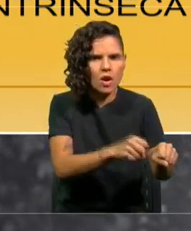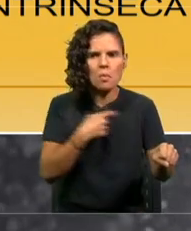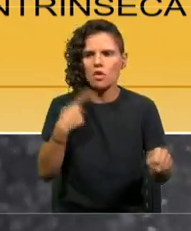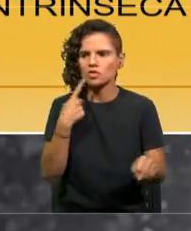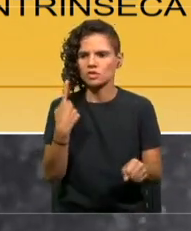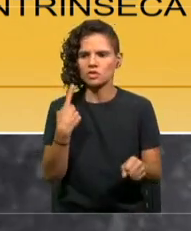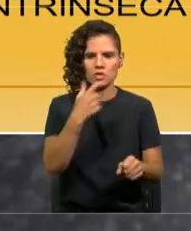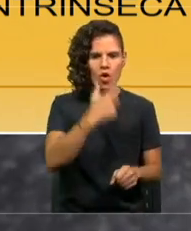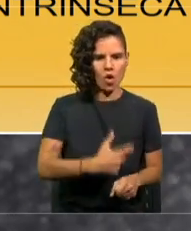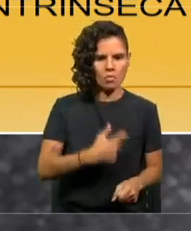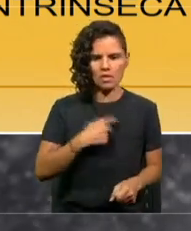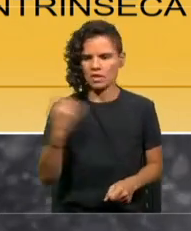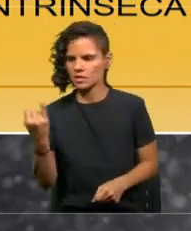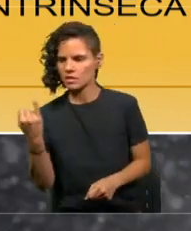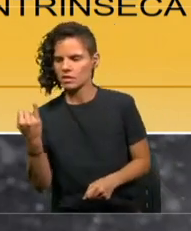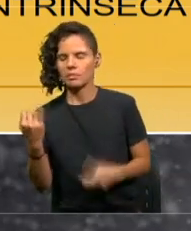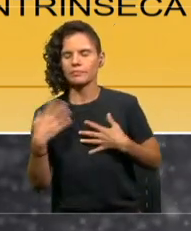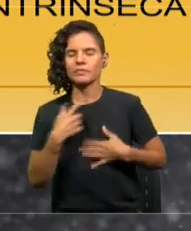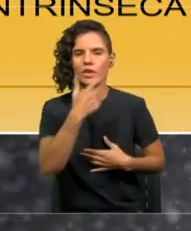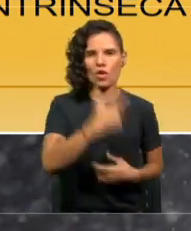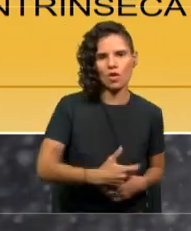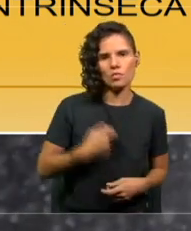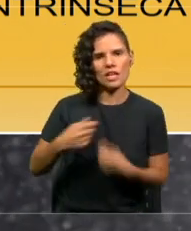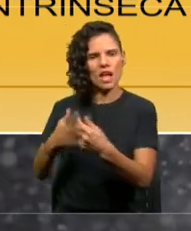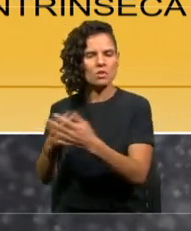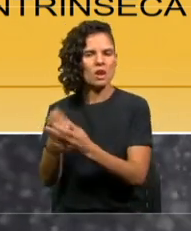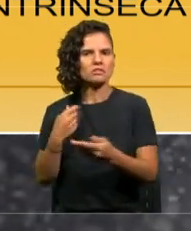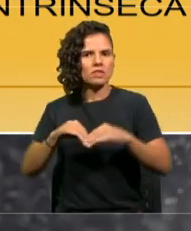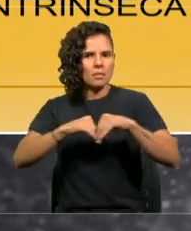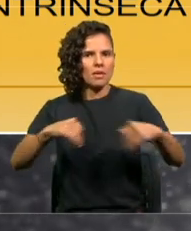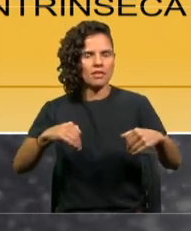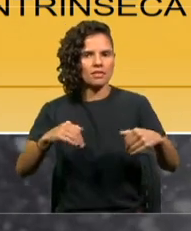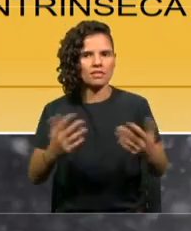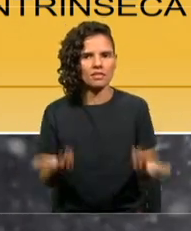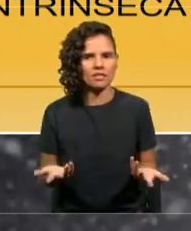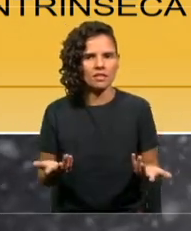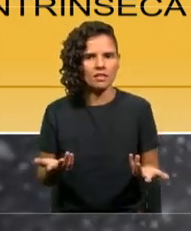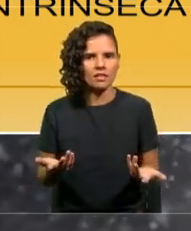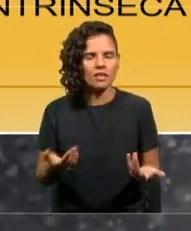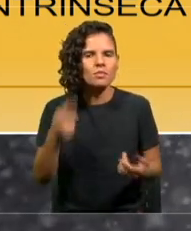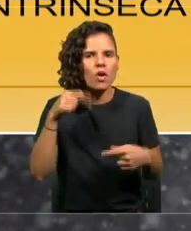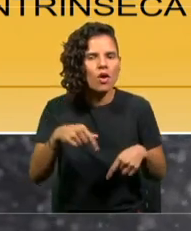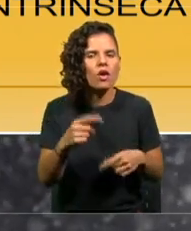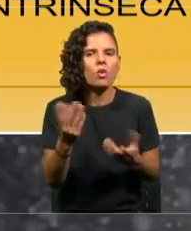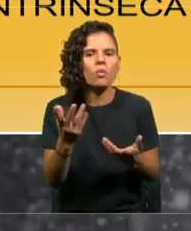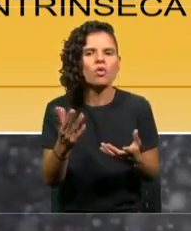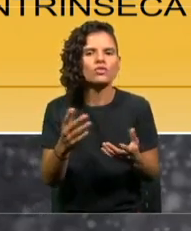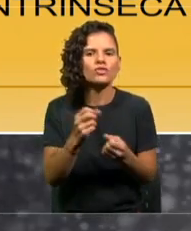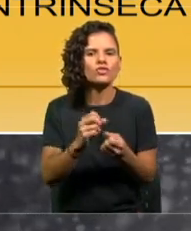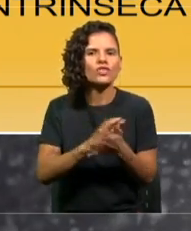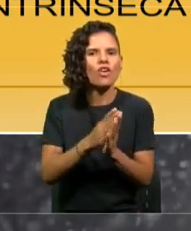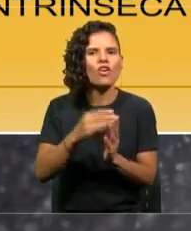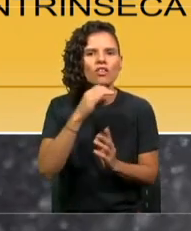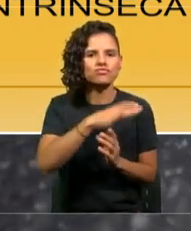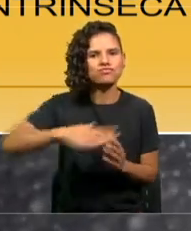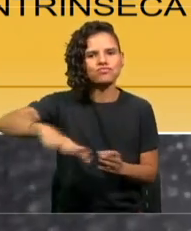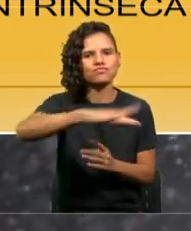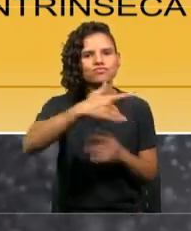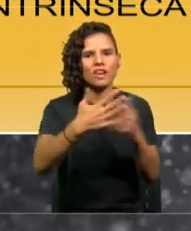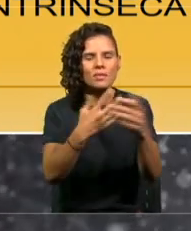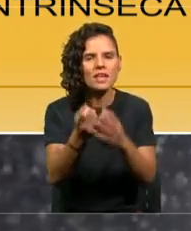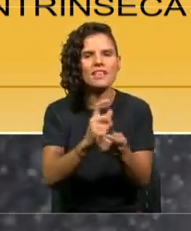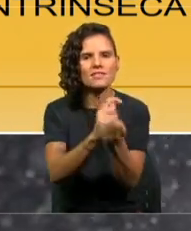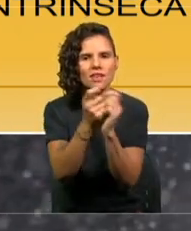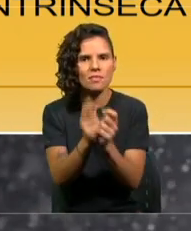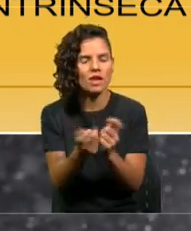paradigma, a raíz de lo que hemos estado descubriendo, de cómo ha ido cambiando nuestro ambiente y nuestra forma de relación con él, el